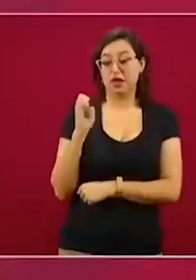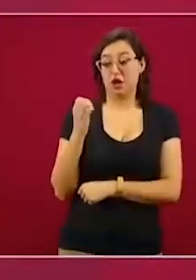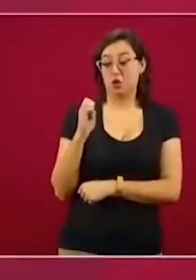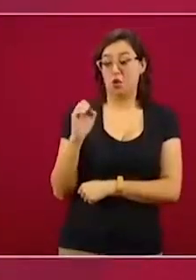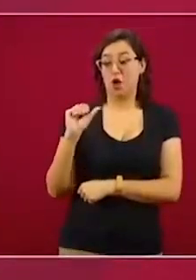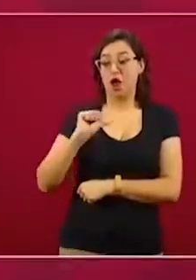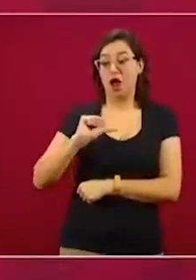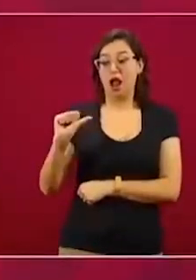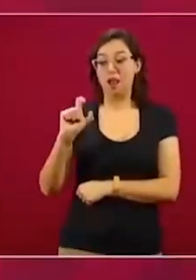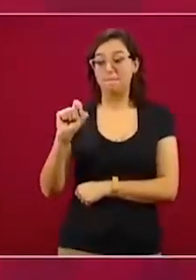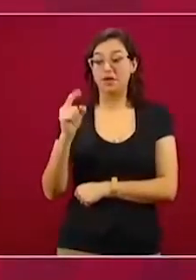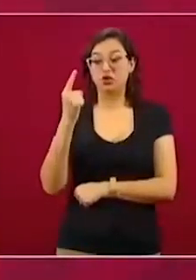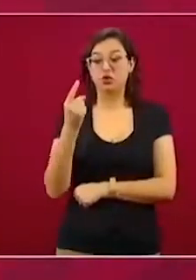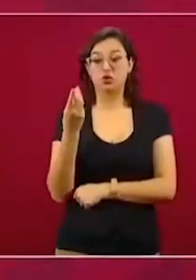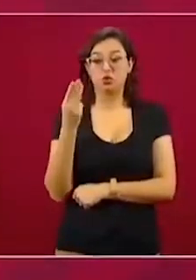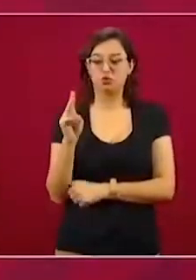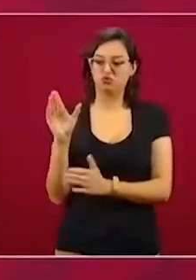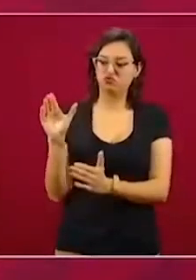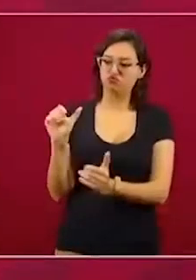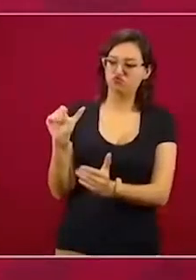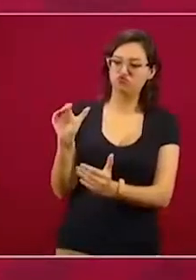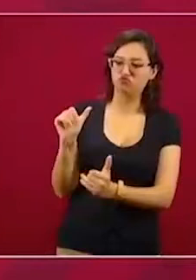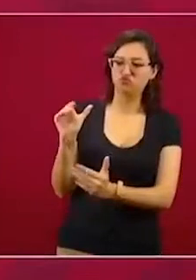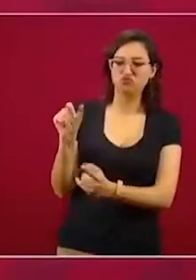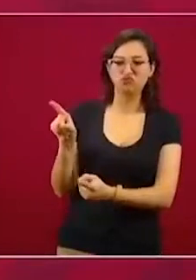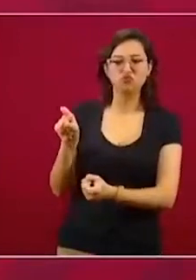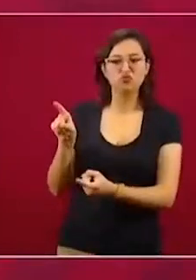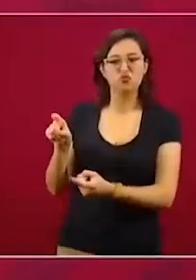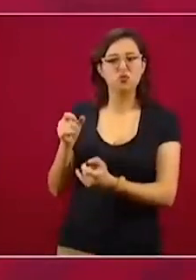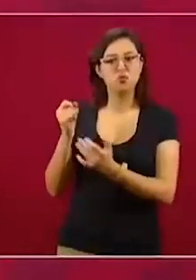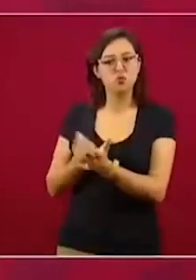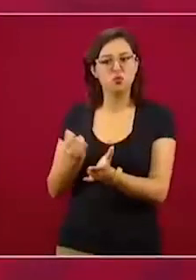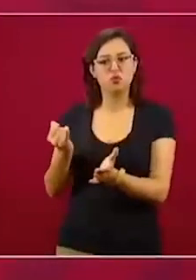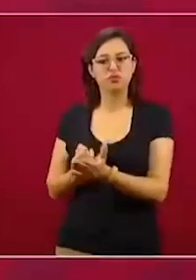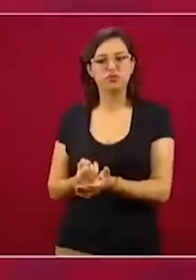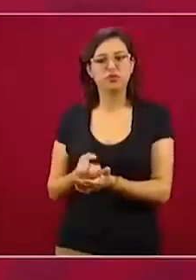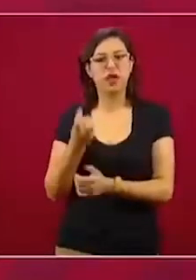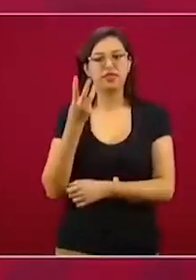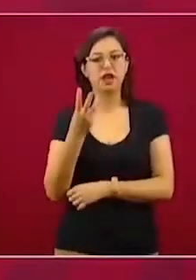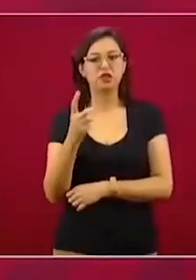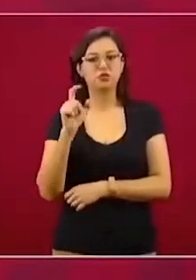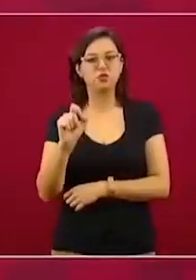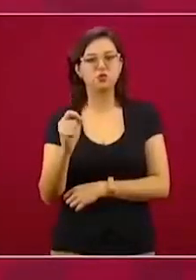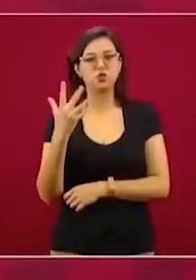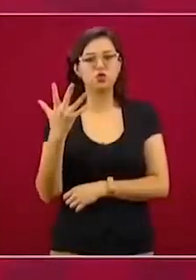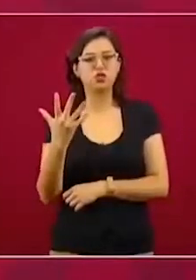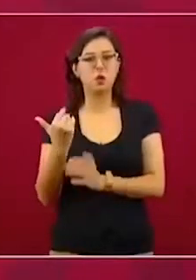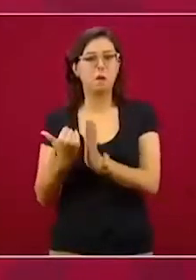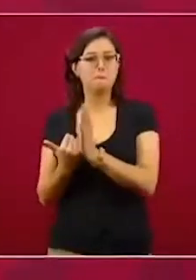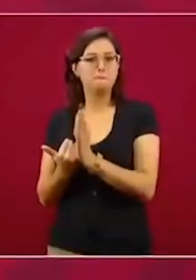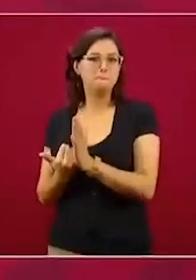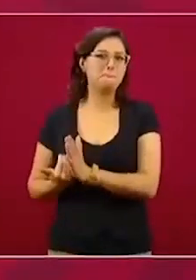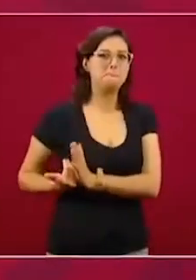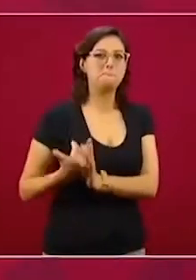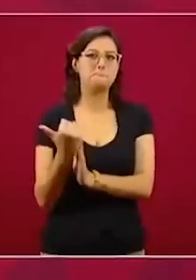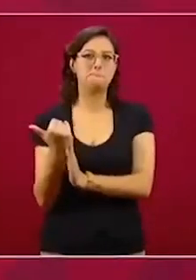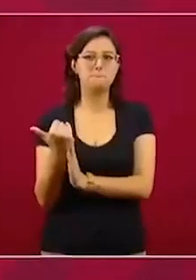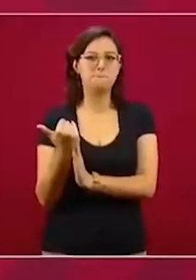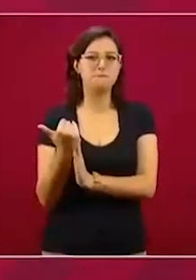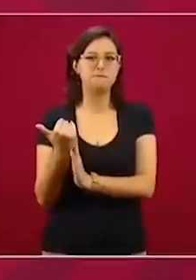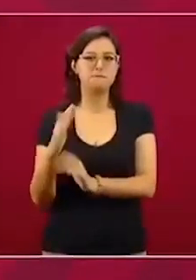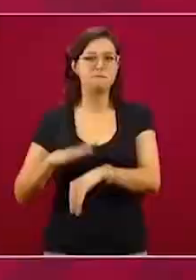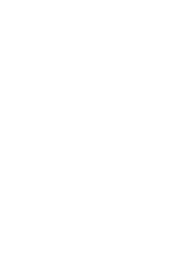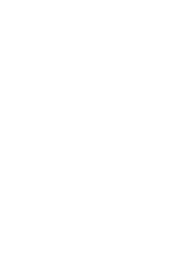3.5 el incremento con relación al mismo periodo del año